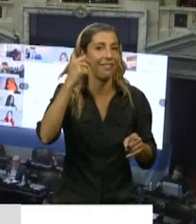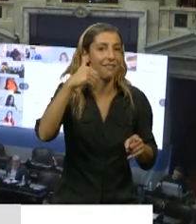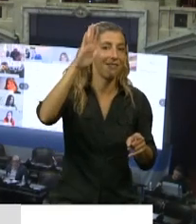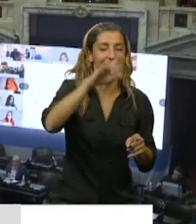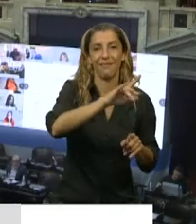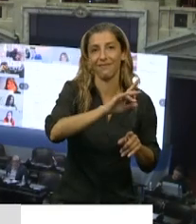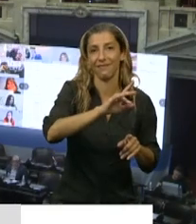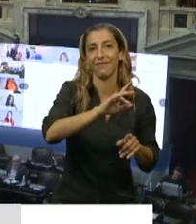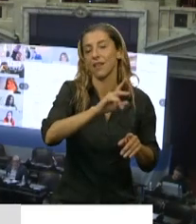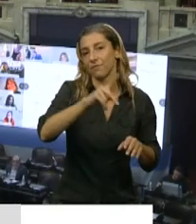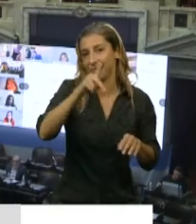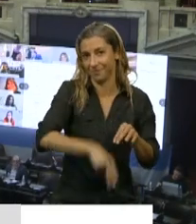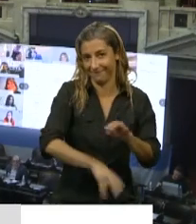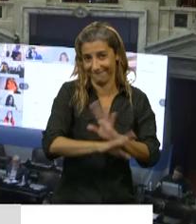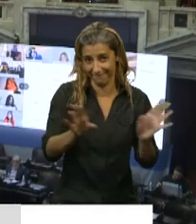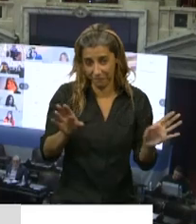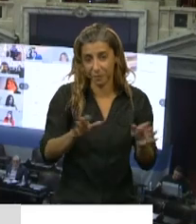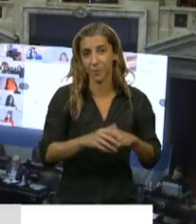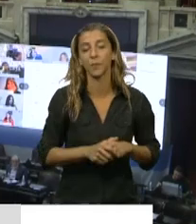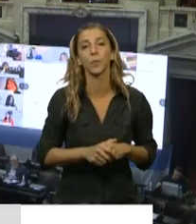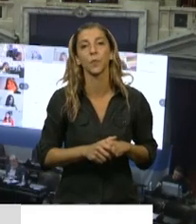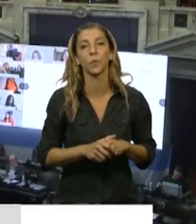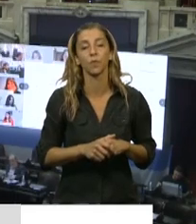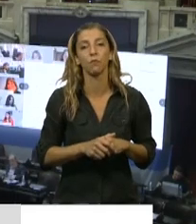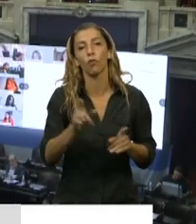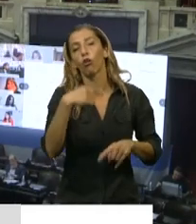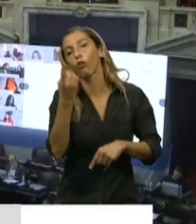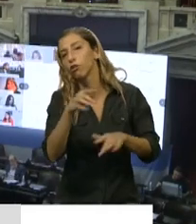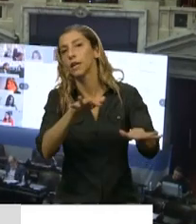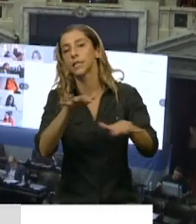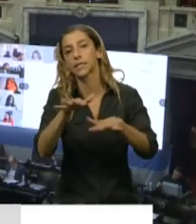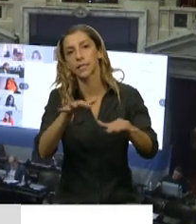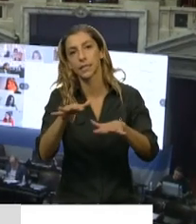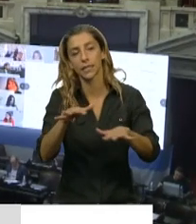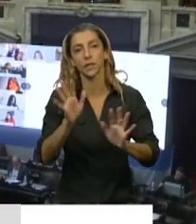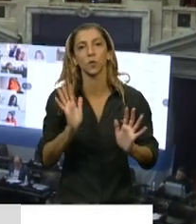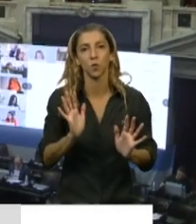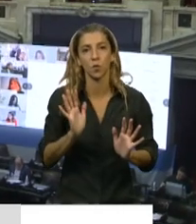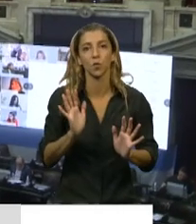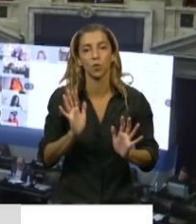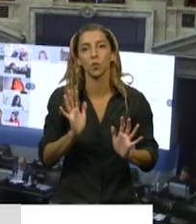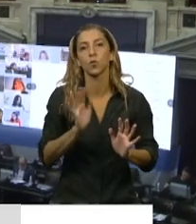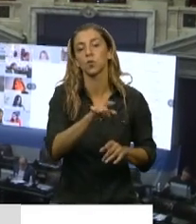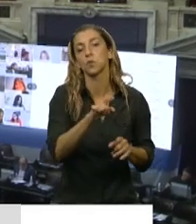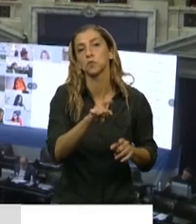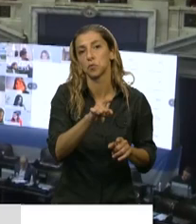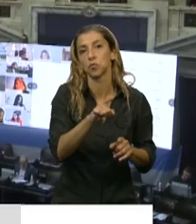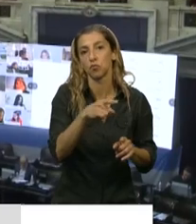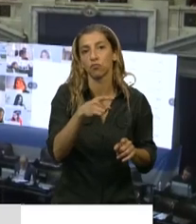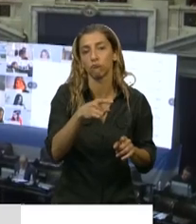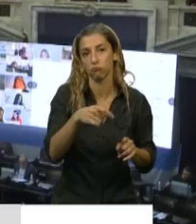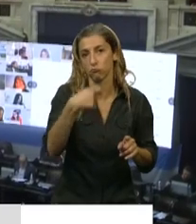cesa. En el caso de otras situaciones es mientras esos beneficiarios